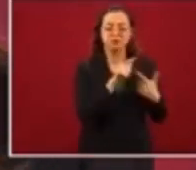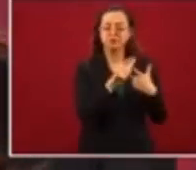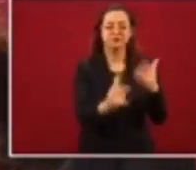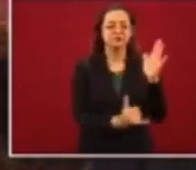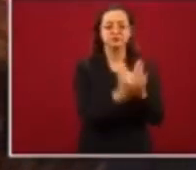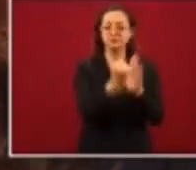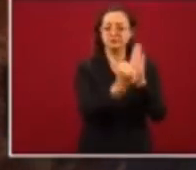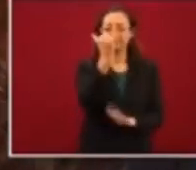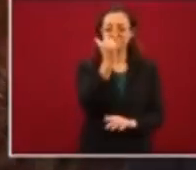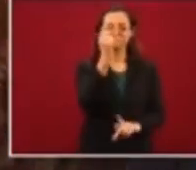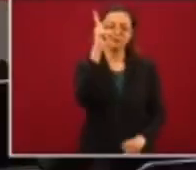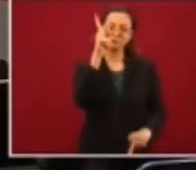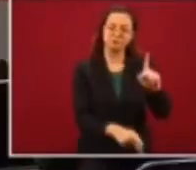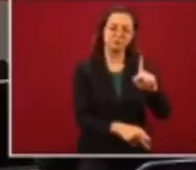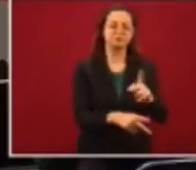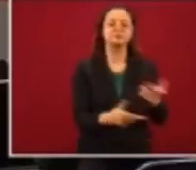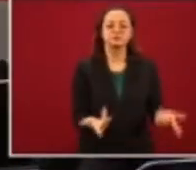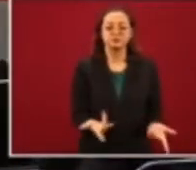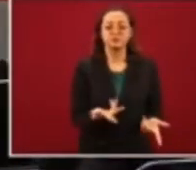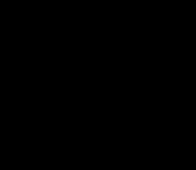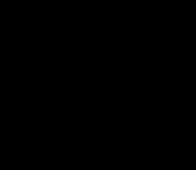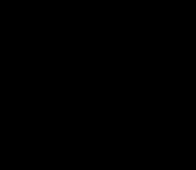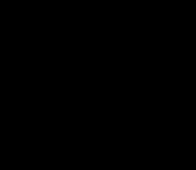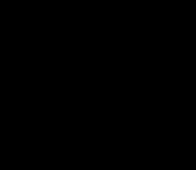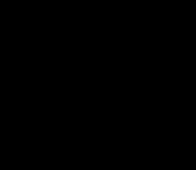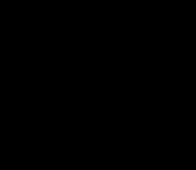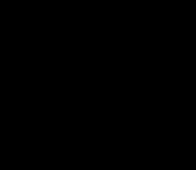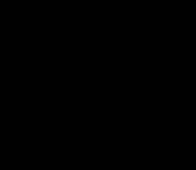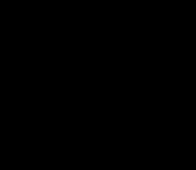la información de este ejercicio participativo.